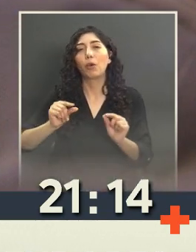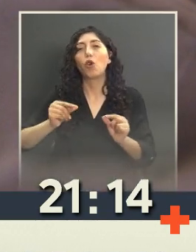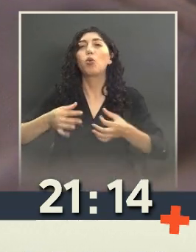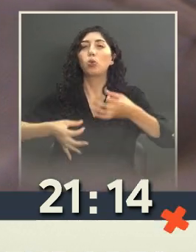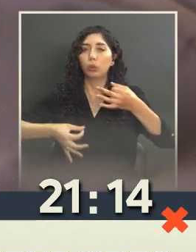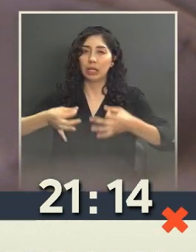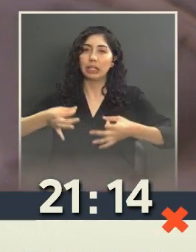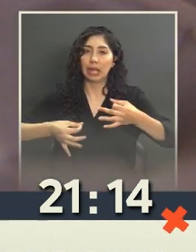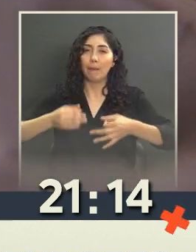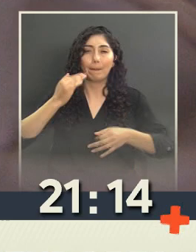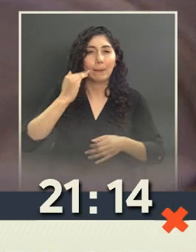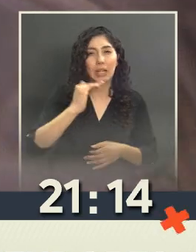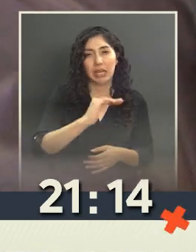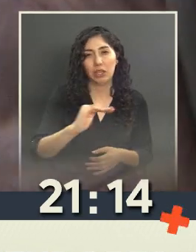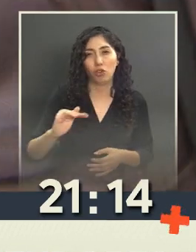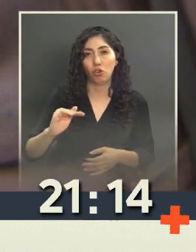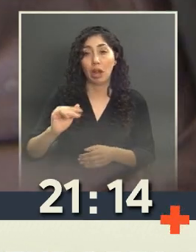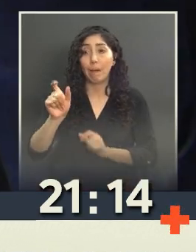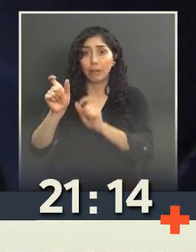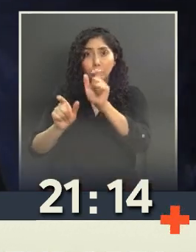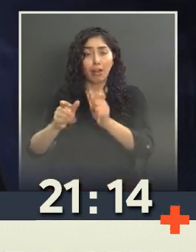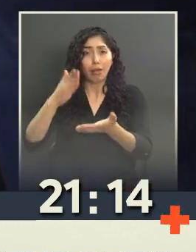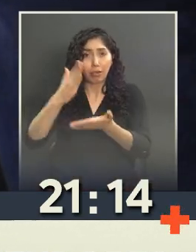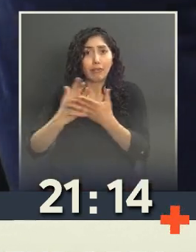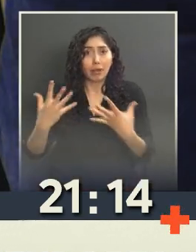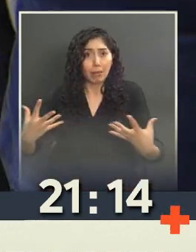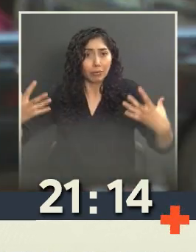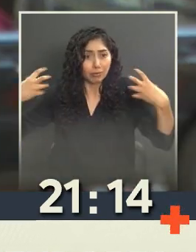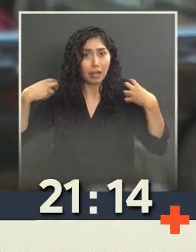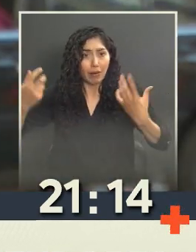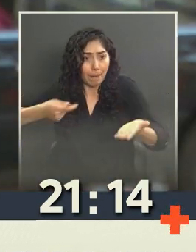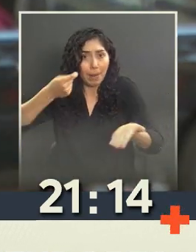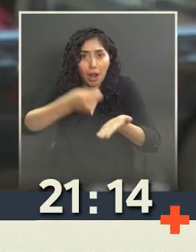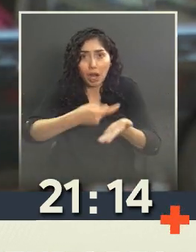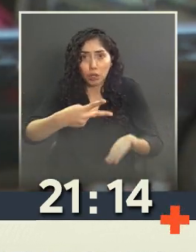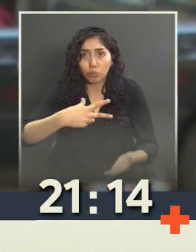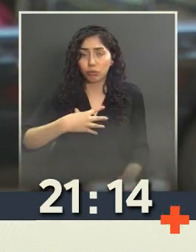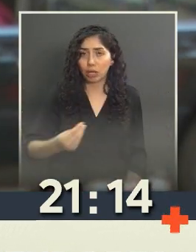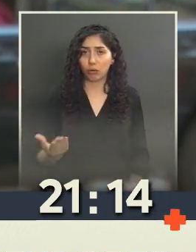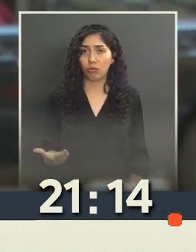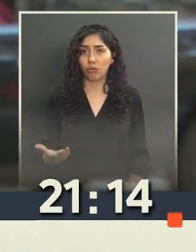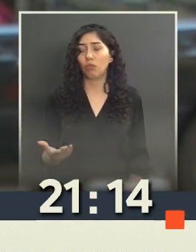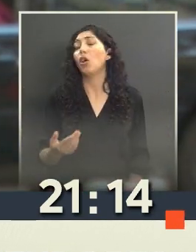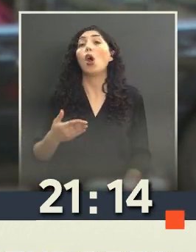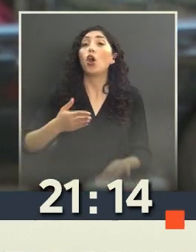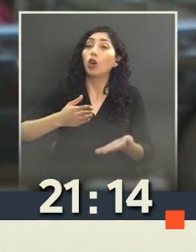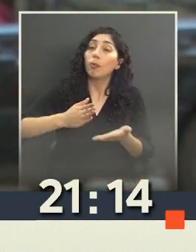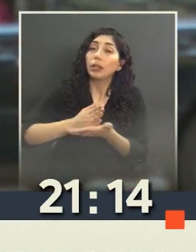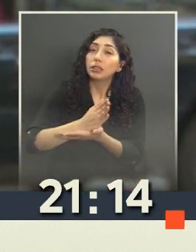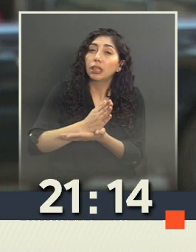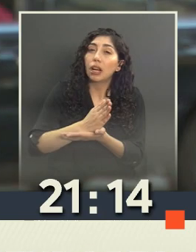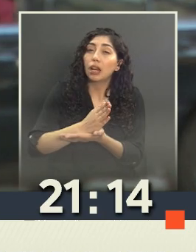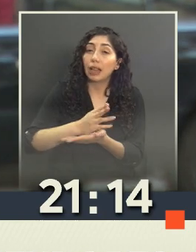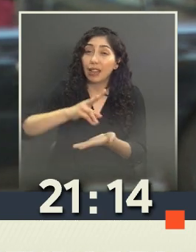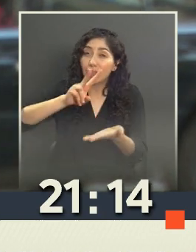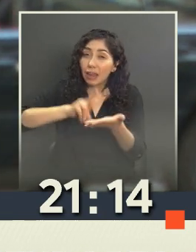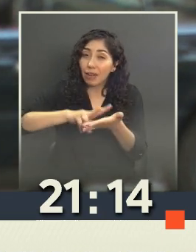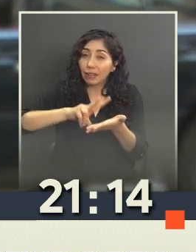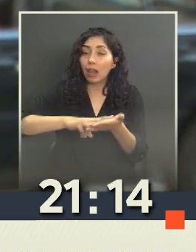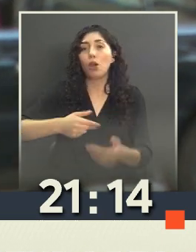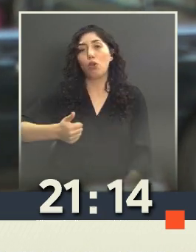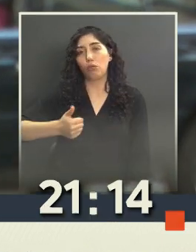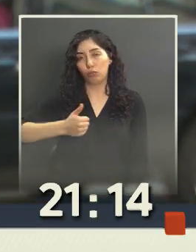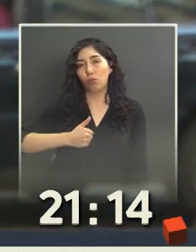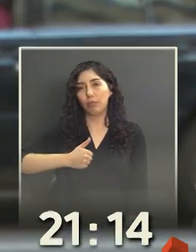Las personas se tienen que hacer cargo y entreguen lo que le corresponde a sus hijos. Van a empezar, creo yo, a que realmente cumplan con la